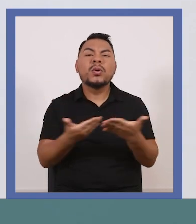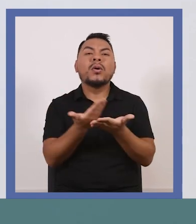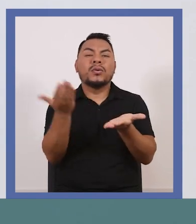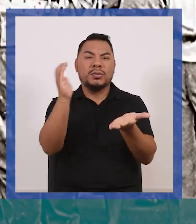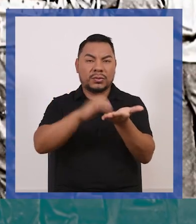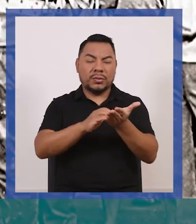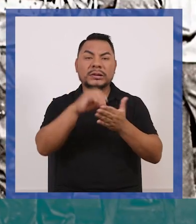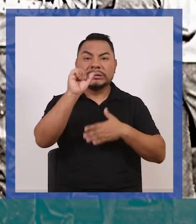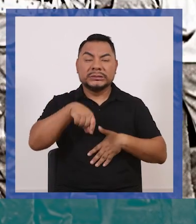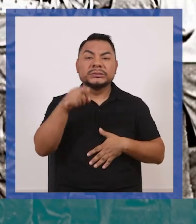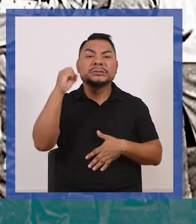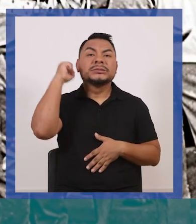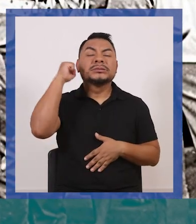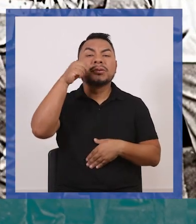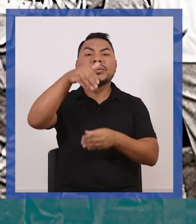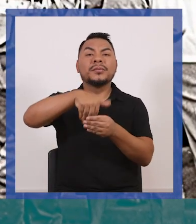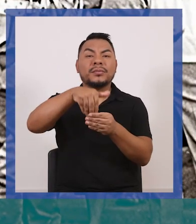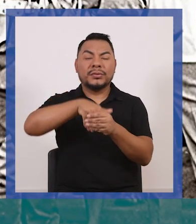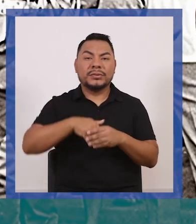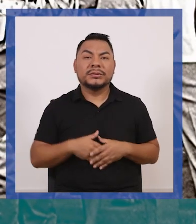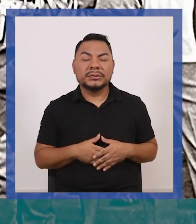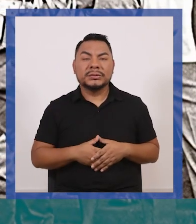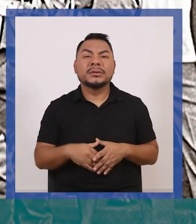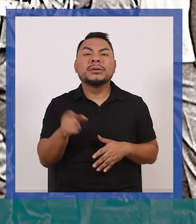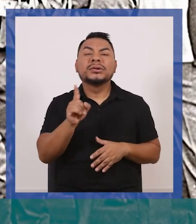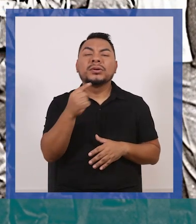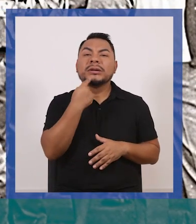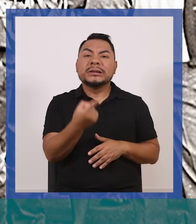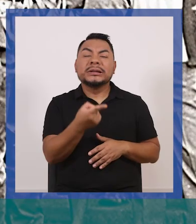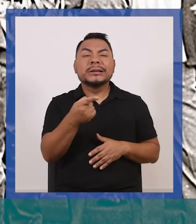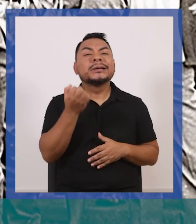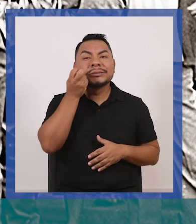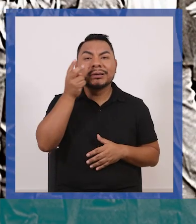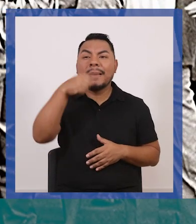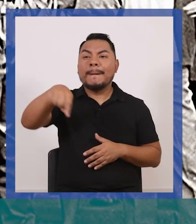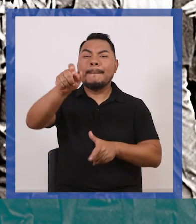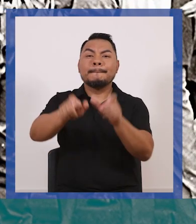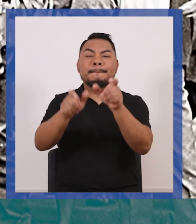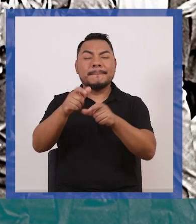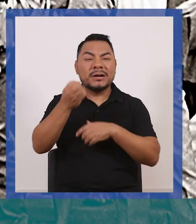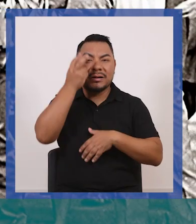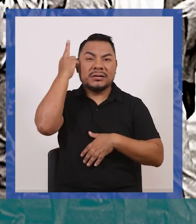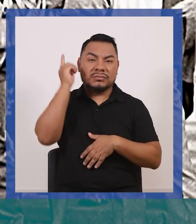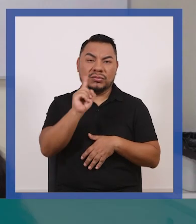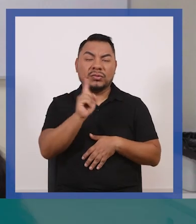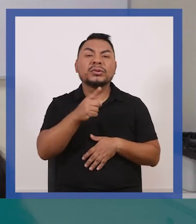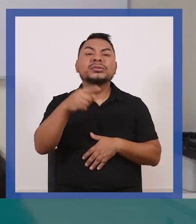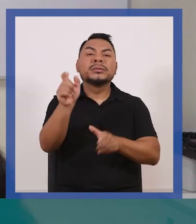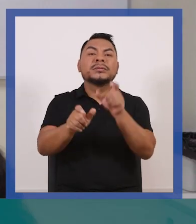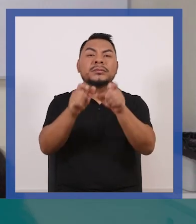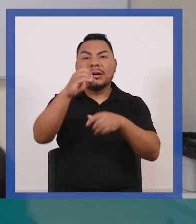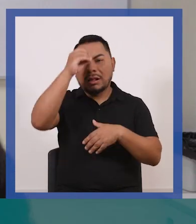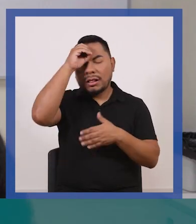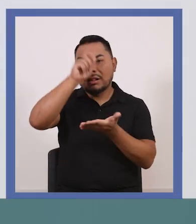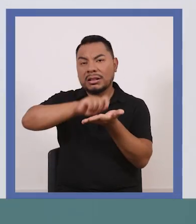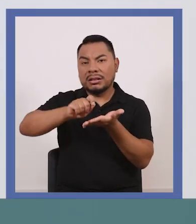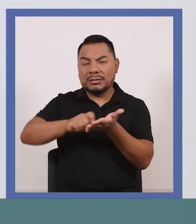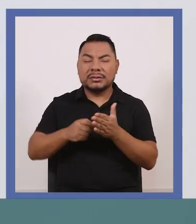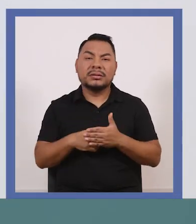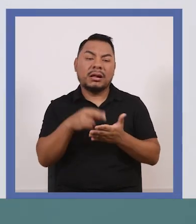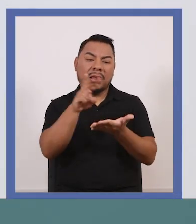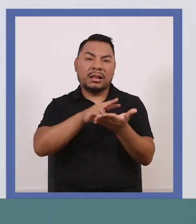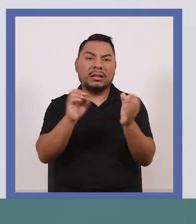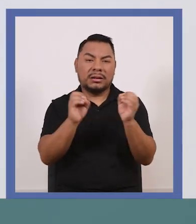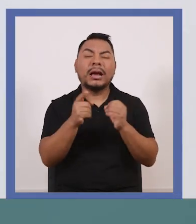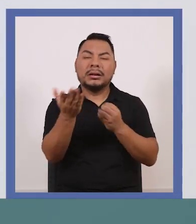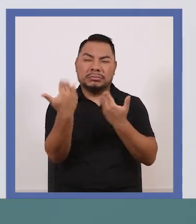nuevamente reconocer el derecho al voto. No en términos de la palabra indígena. Se reconoce el derecho al voto de los analfabetos. Y